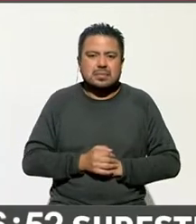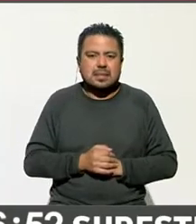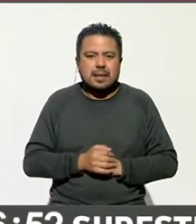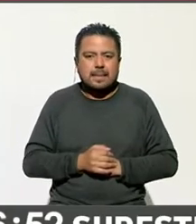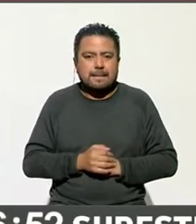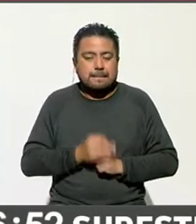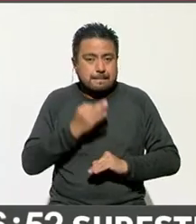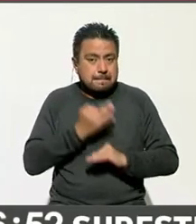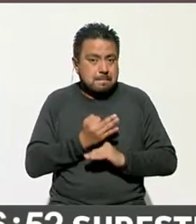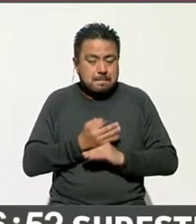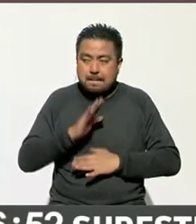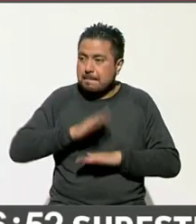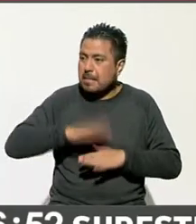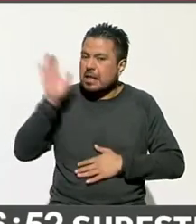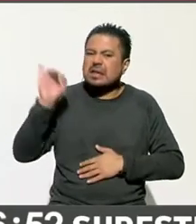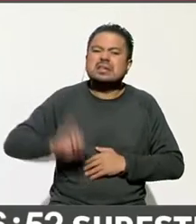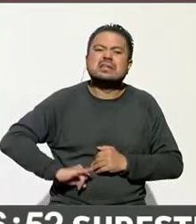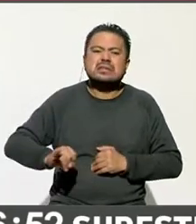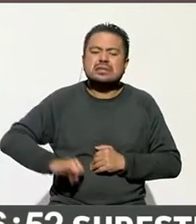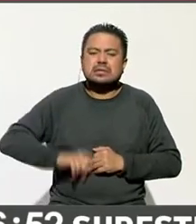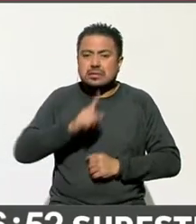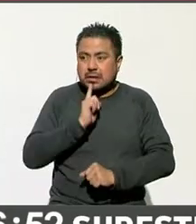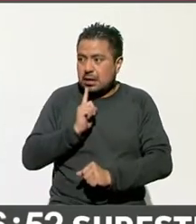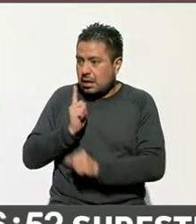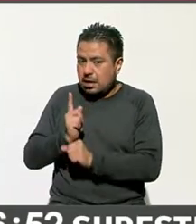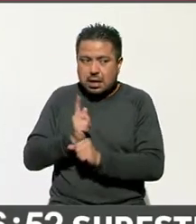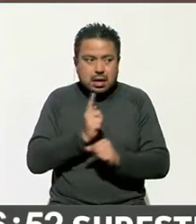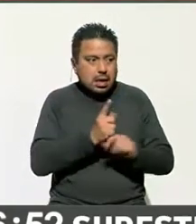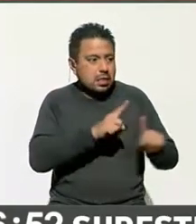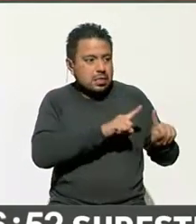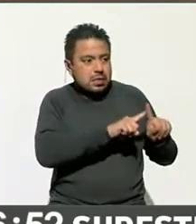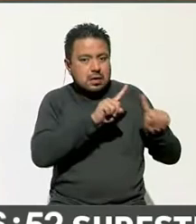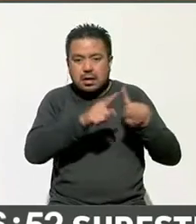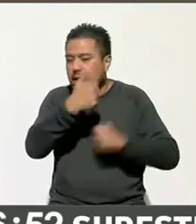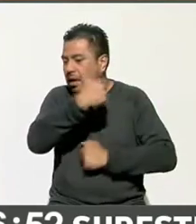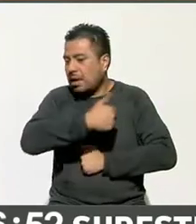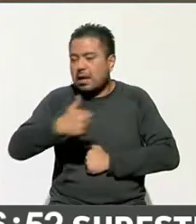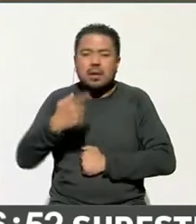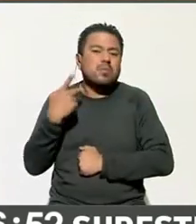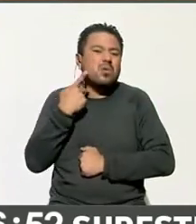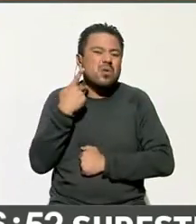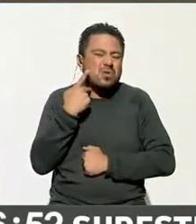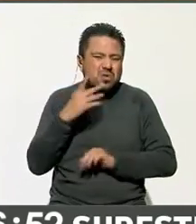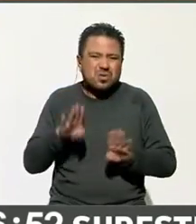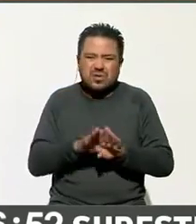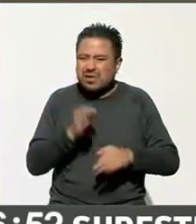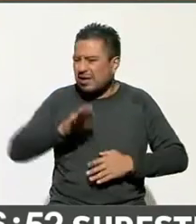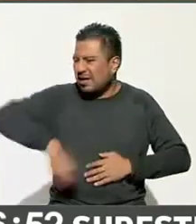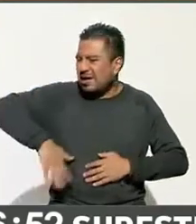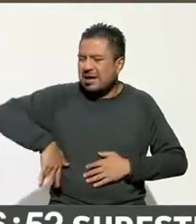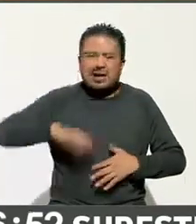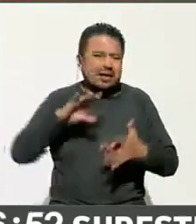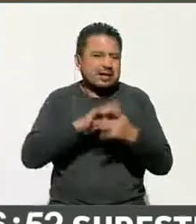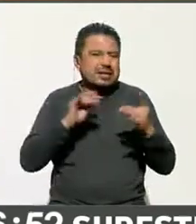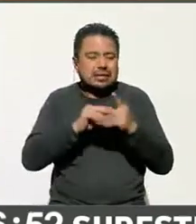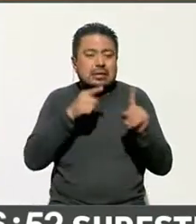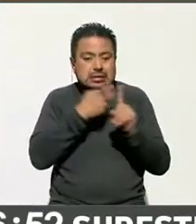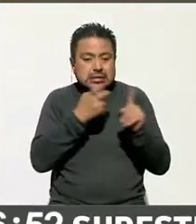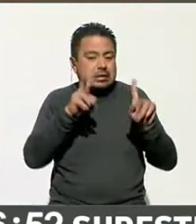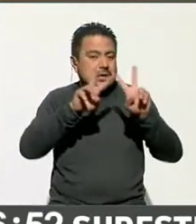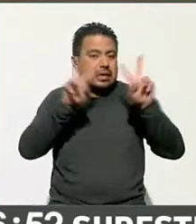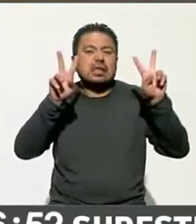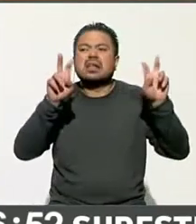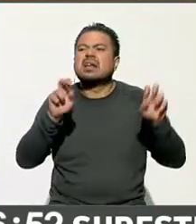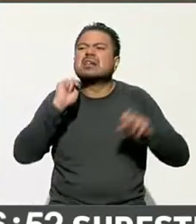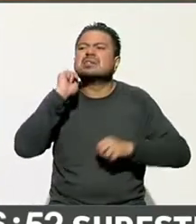Me parece interesante ver estos diferenciales por partido político, como se lo señalaba, y creo que son temas que